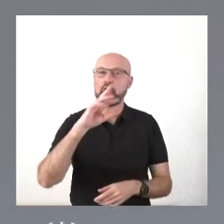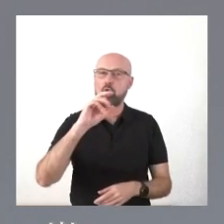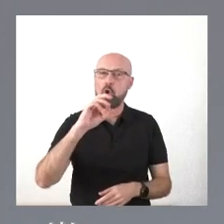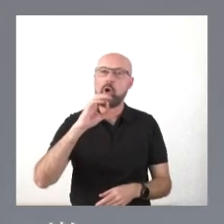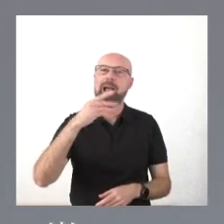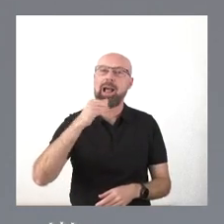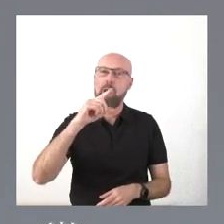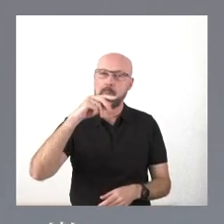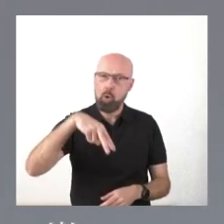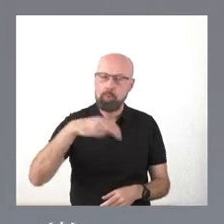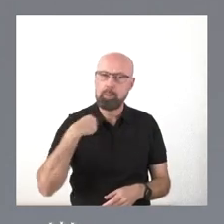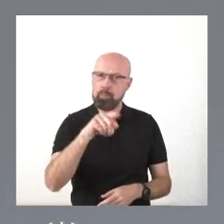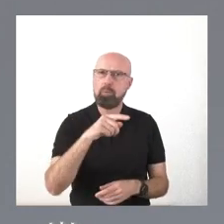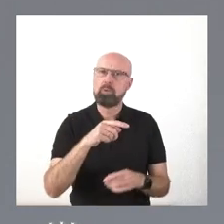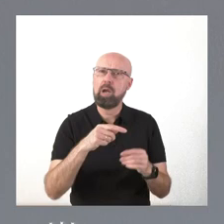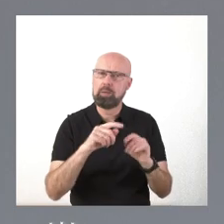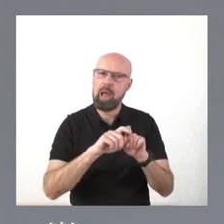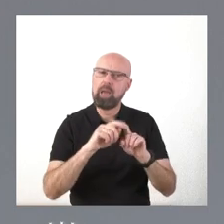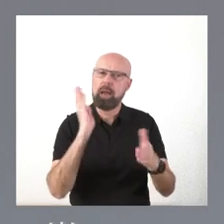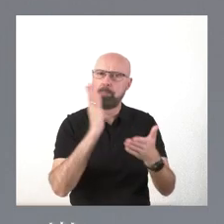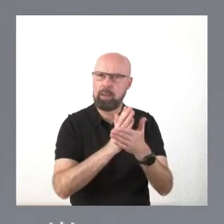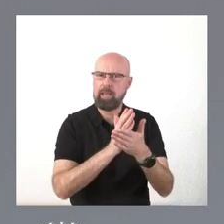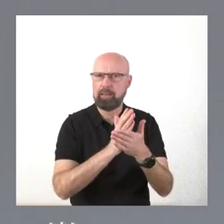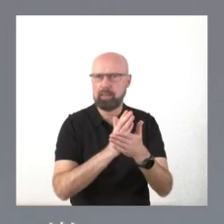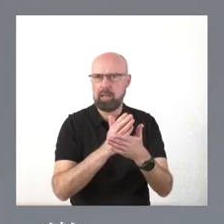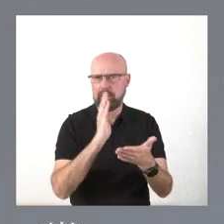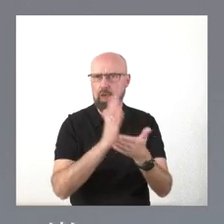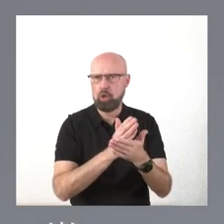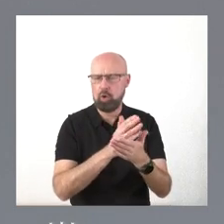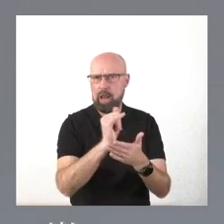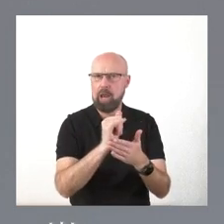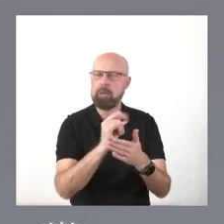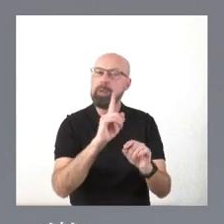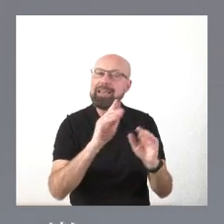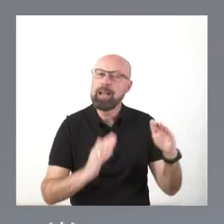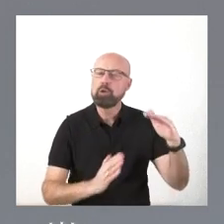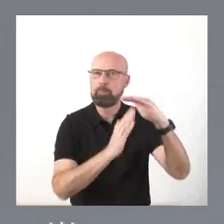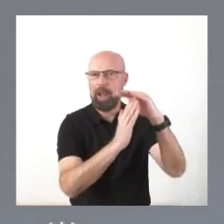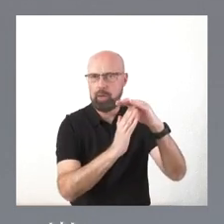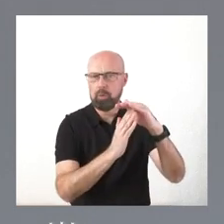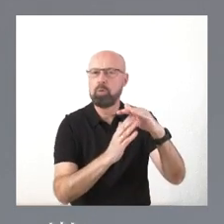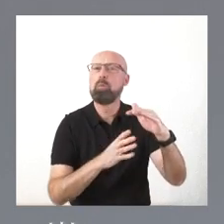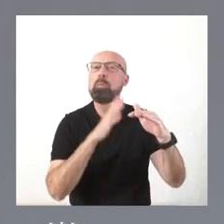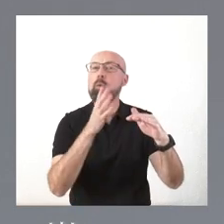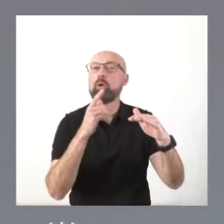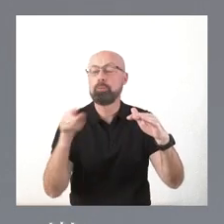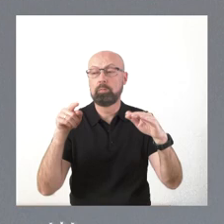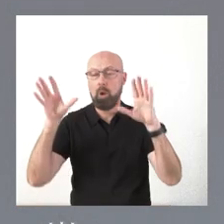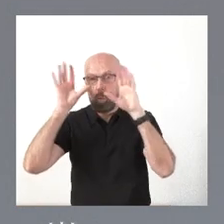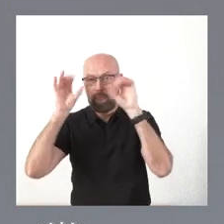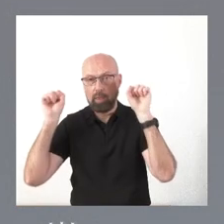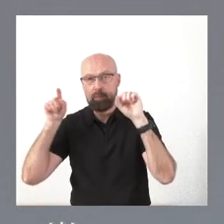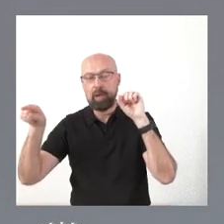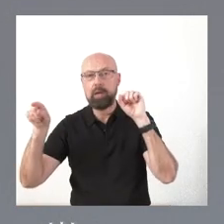expediente sancionador? Pero ese expediente quedó interrumpido porque la Guardia Civil puso